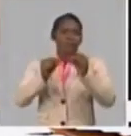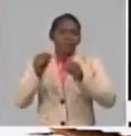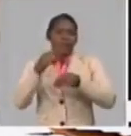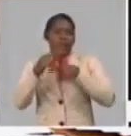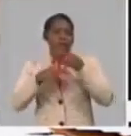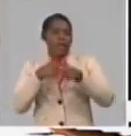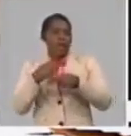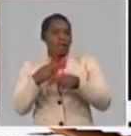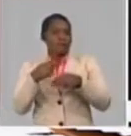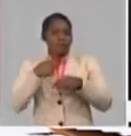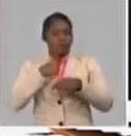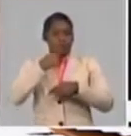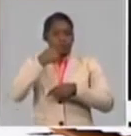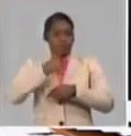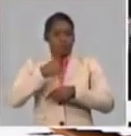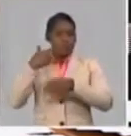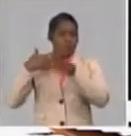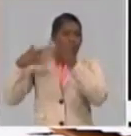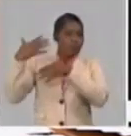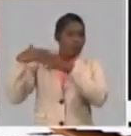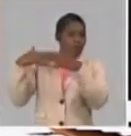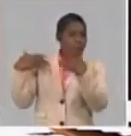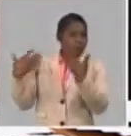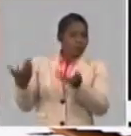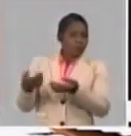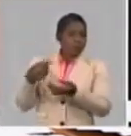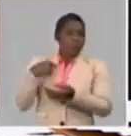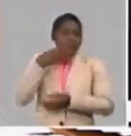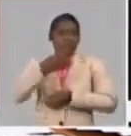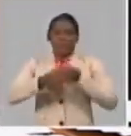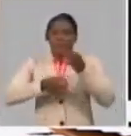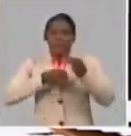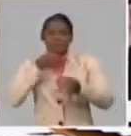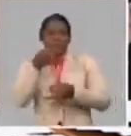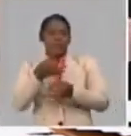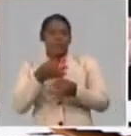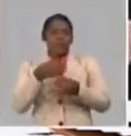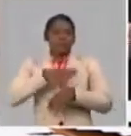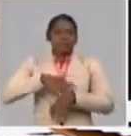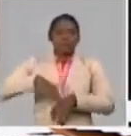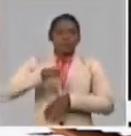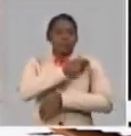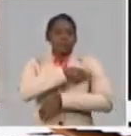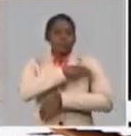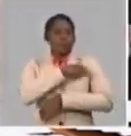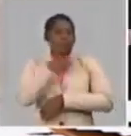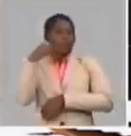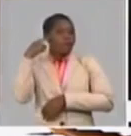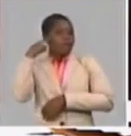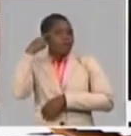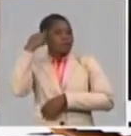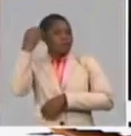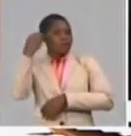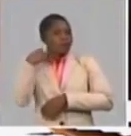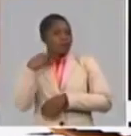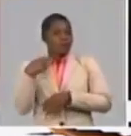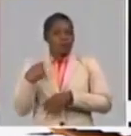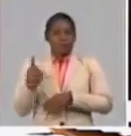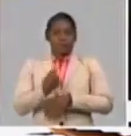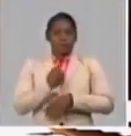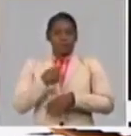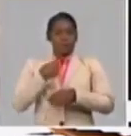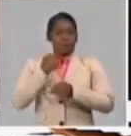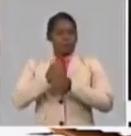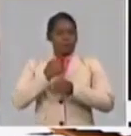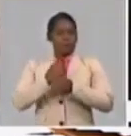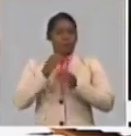sea la que las explique, como lo hizo ayer muy bien en este mismo lugar, ese trabajador no estatal, ese joven, que en mi opinión merece todo